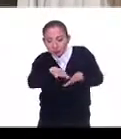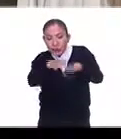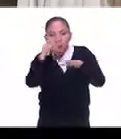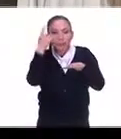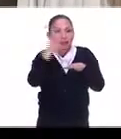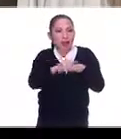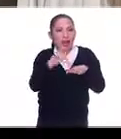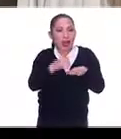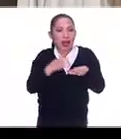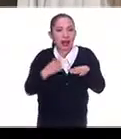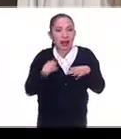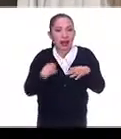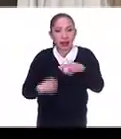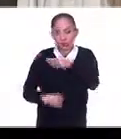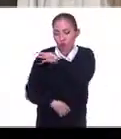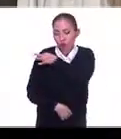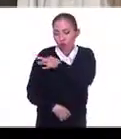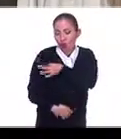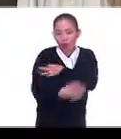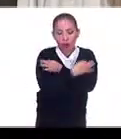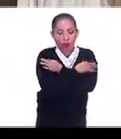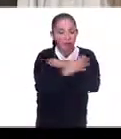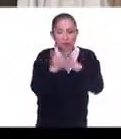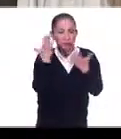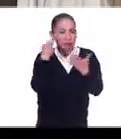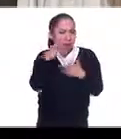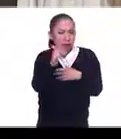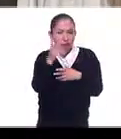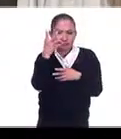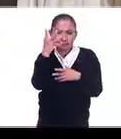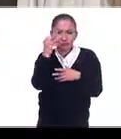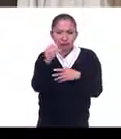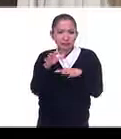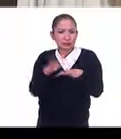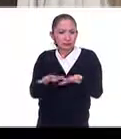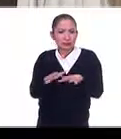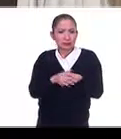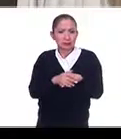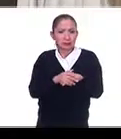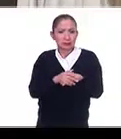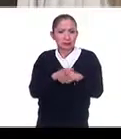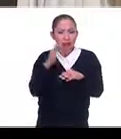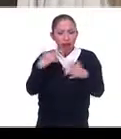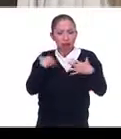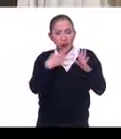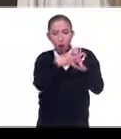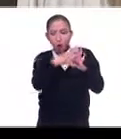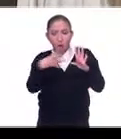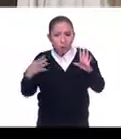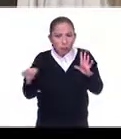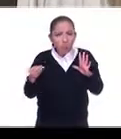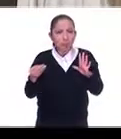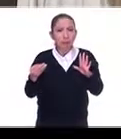la sisa de la blusa, qué sé yo, pero era una copia fiel.